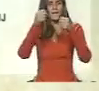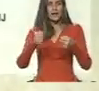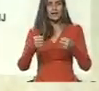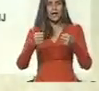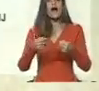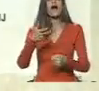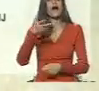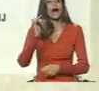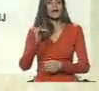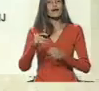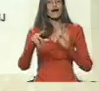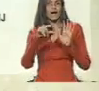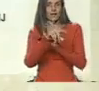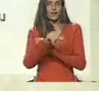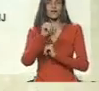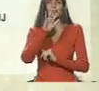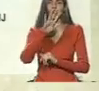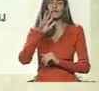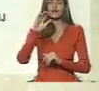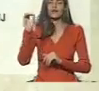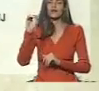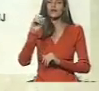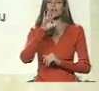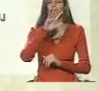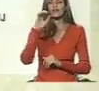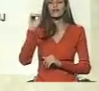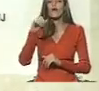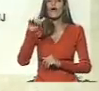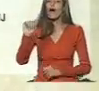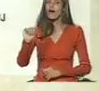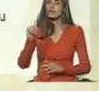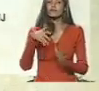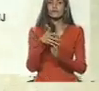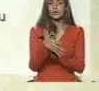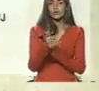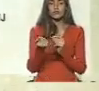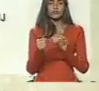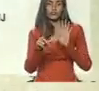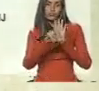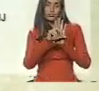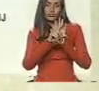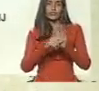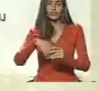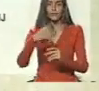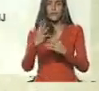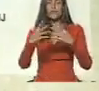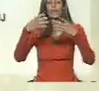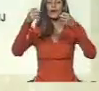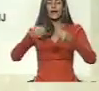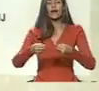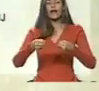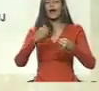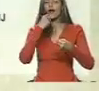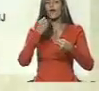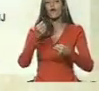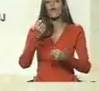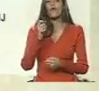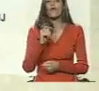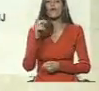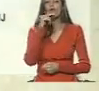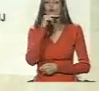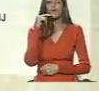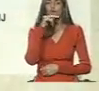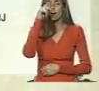contemplado en el artículo 500 y 500A de la reforma del Código Orgánico Procesal Penal en octubre del año 2009